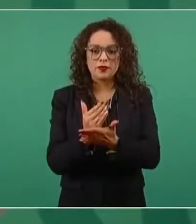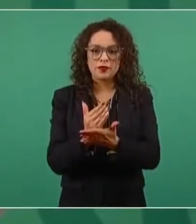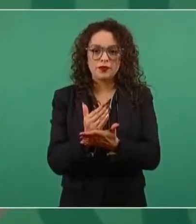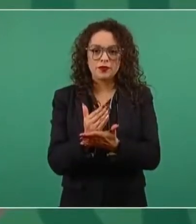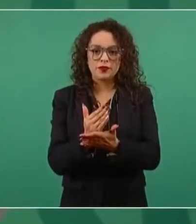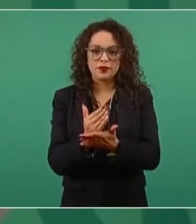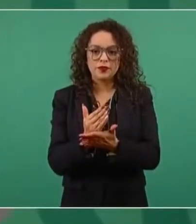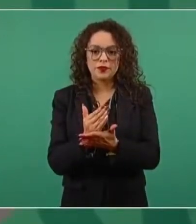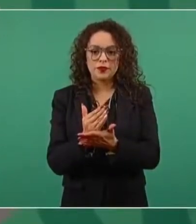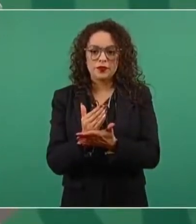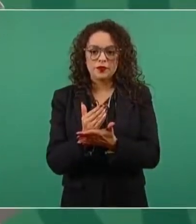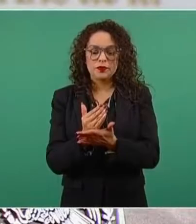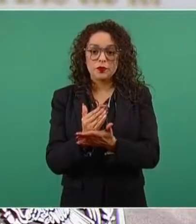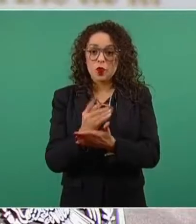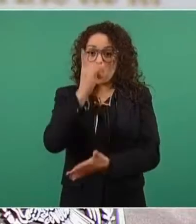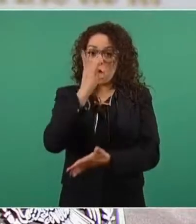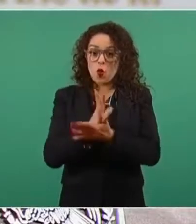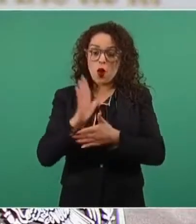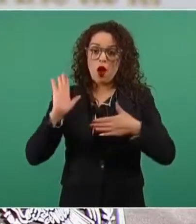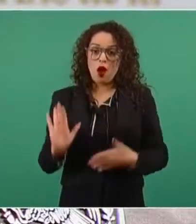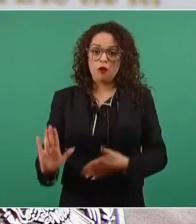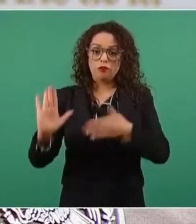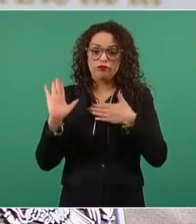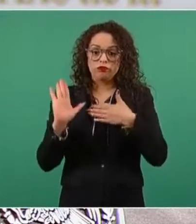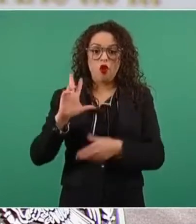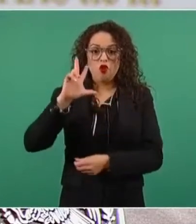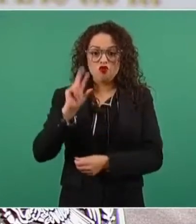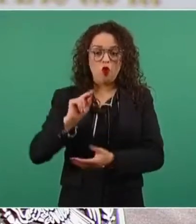solo con el compromiso de la no repetición,